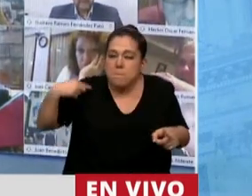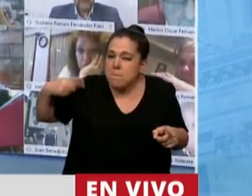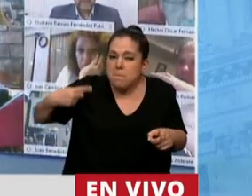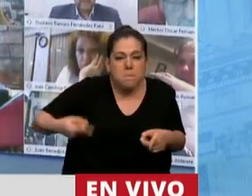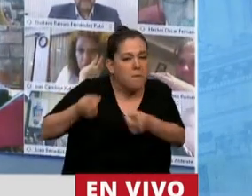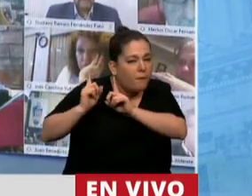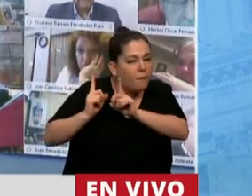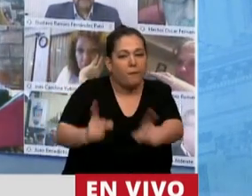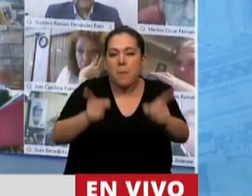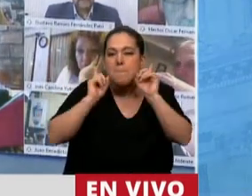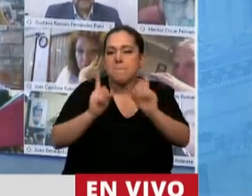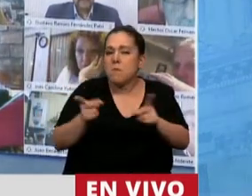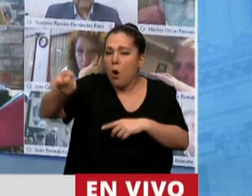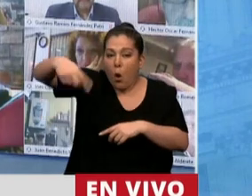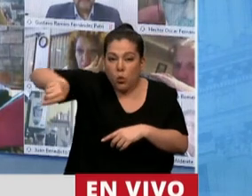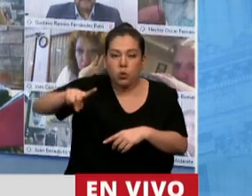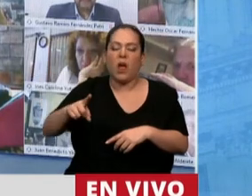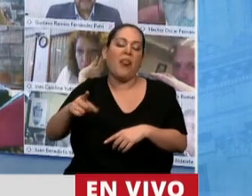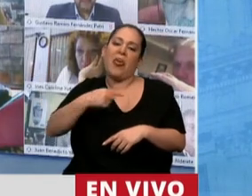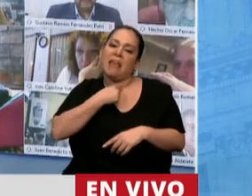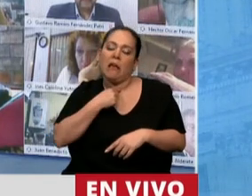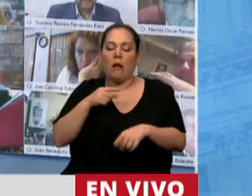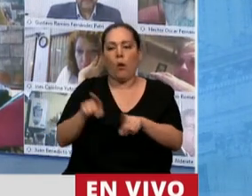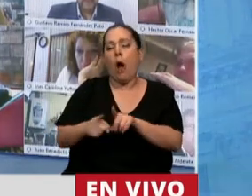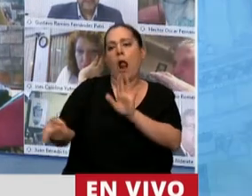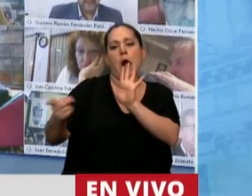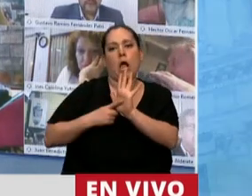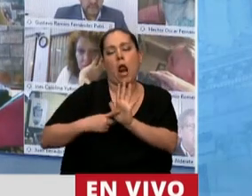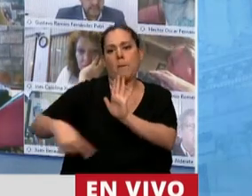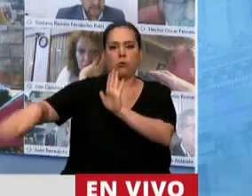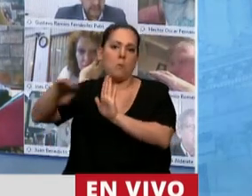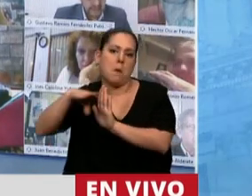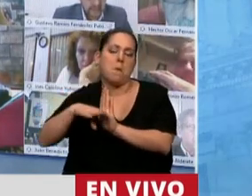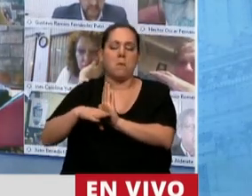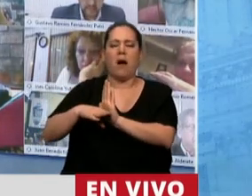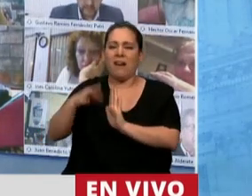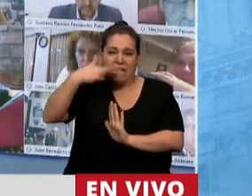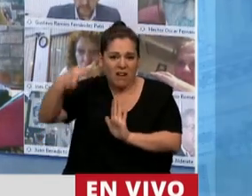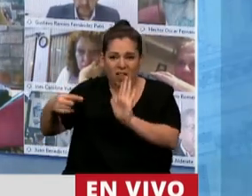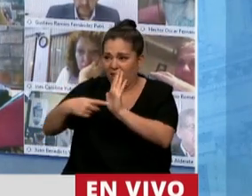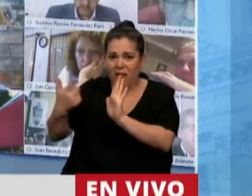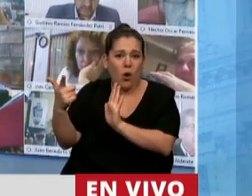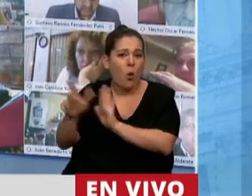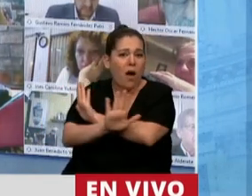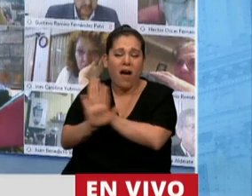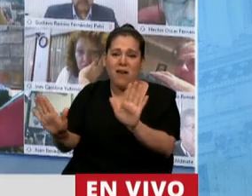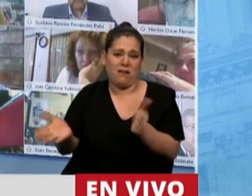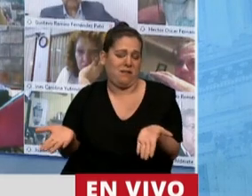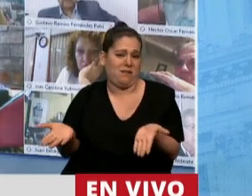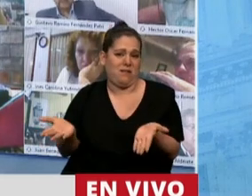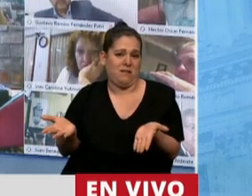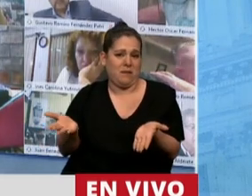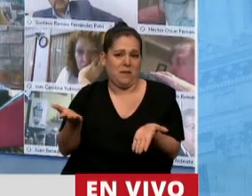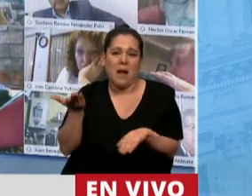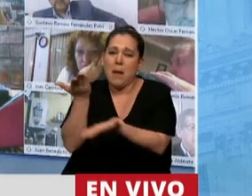Por más que ustedes quieran imponer reglas que la verdad que no existen. Les pedimos